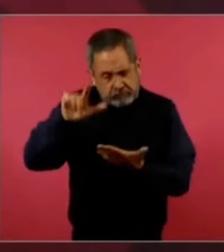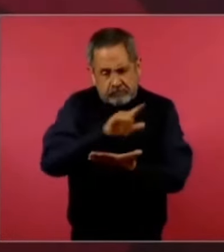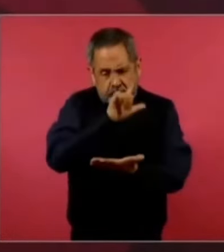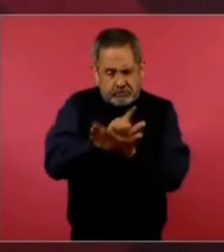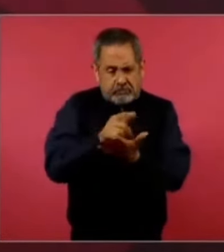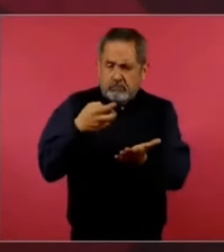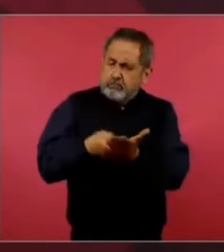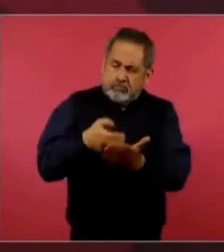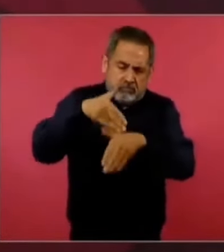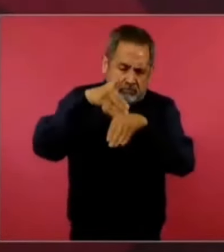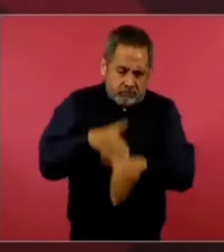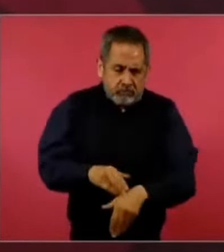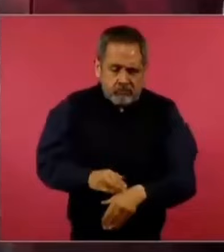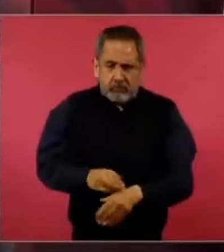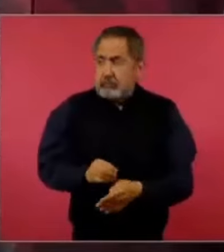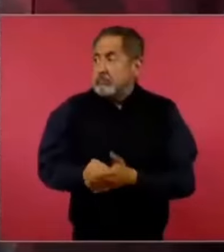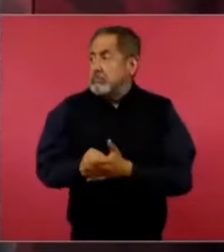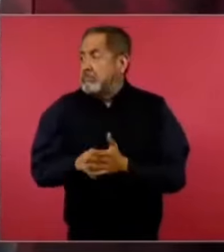encima de la ley nadie.